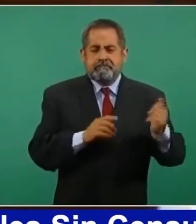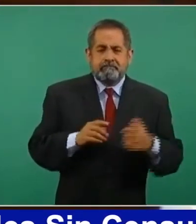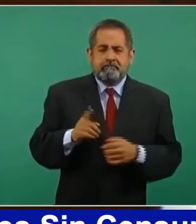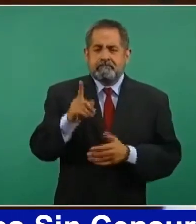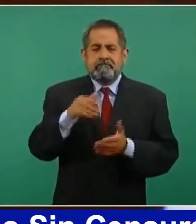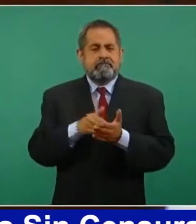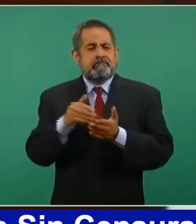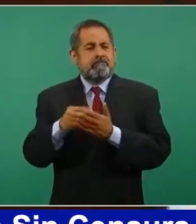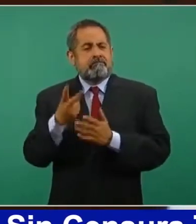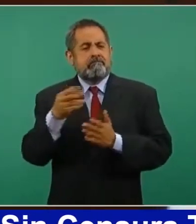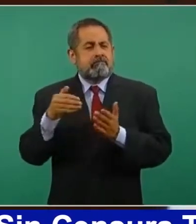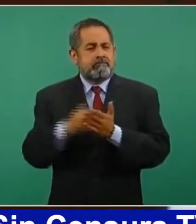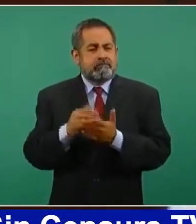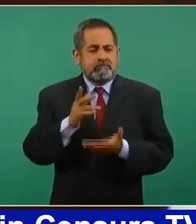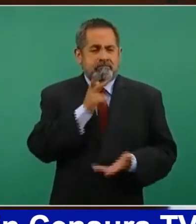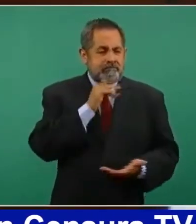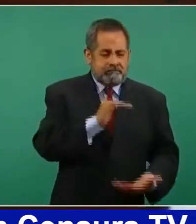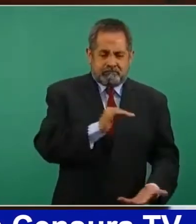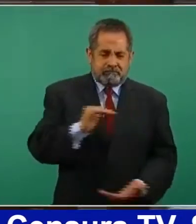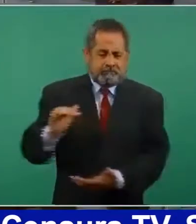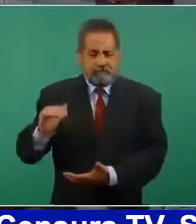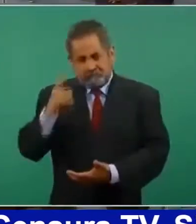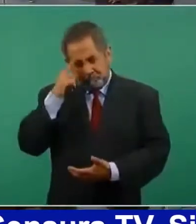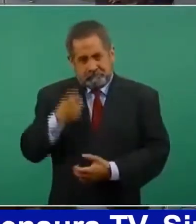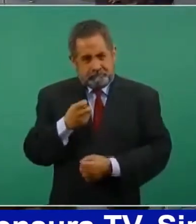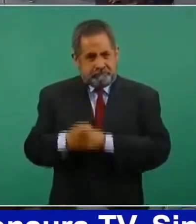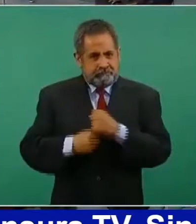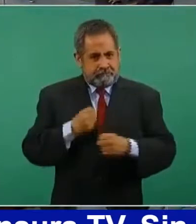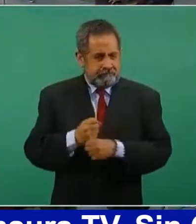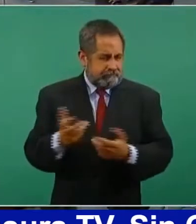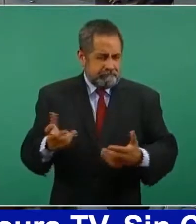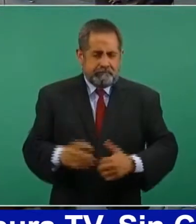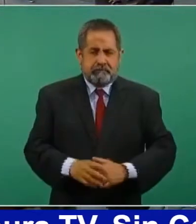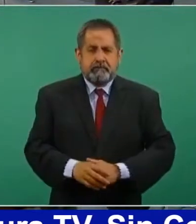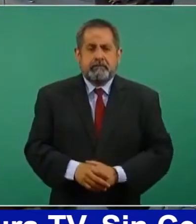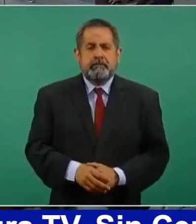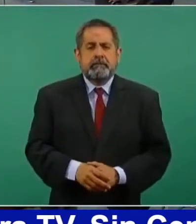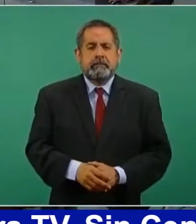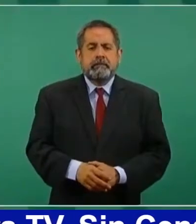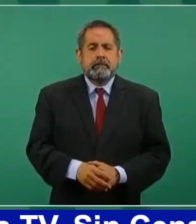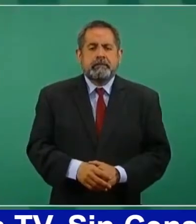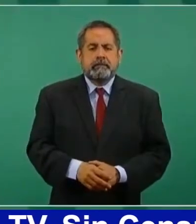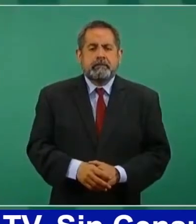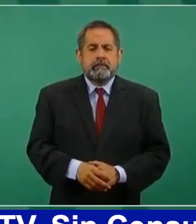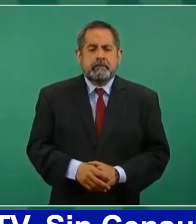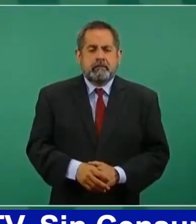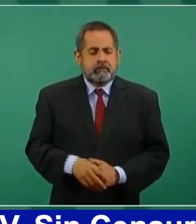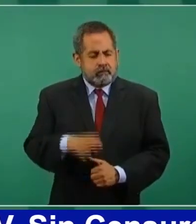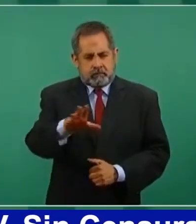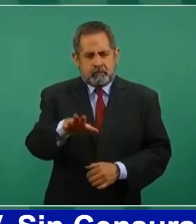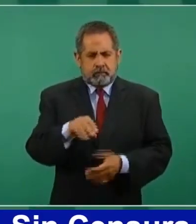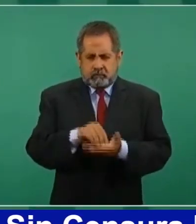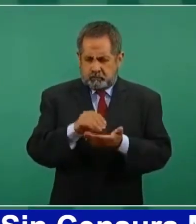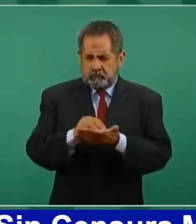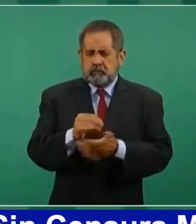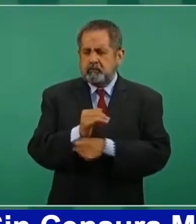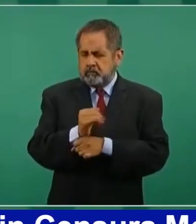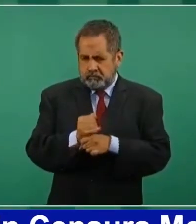doscientos mil barriles de gasolinas para este año? Se está haciendo una investigación.